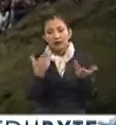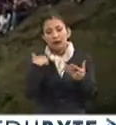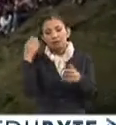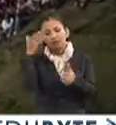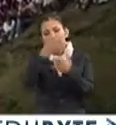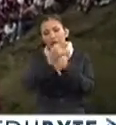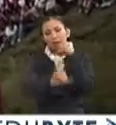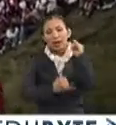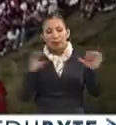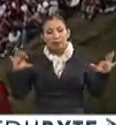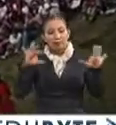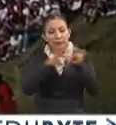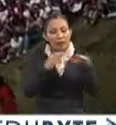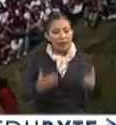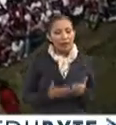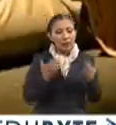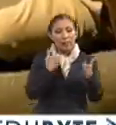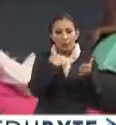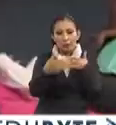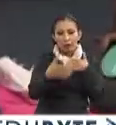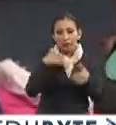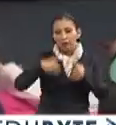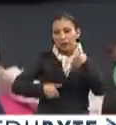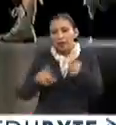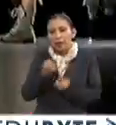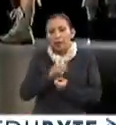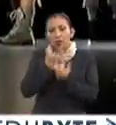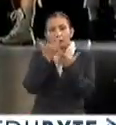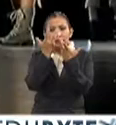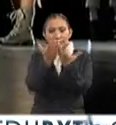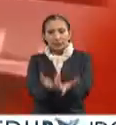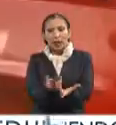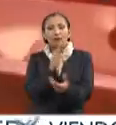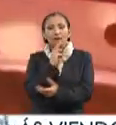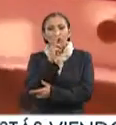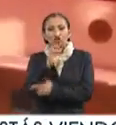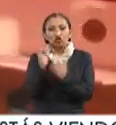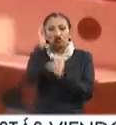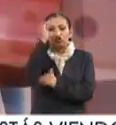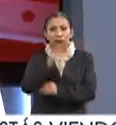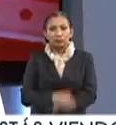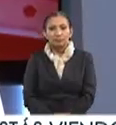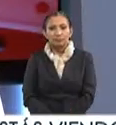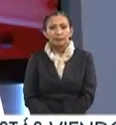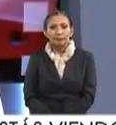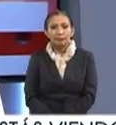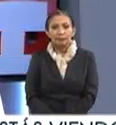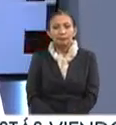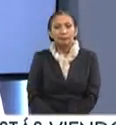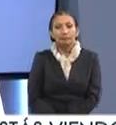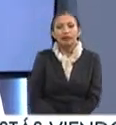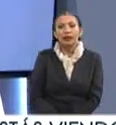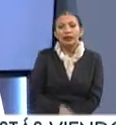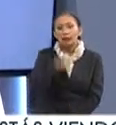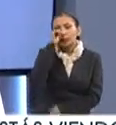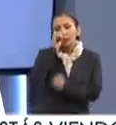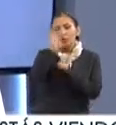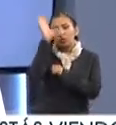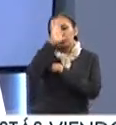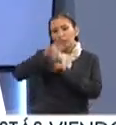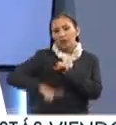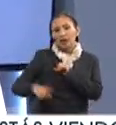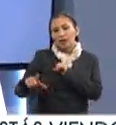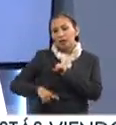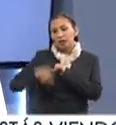internacional que fusiona elementos de danza contemporánea, teatro y poesía en voz alta. Y las Secretarías de Cultura del